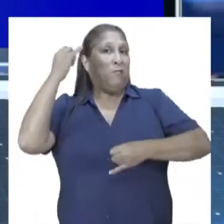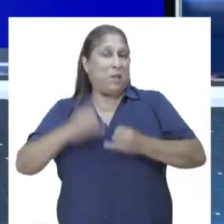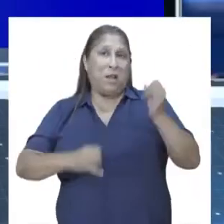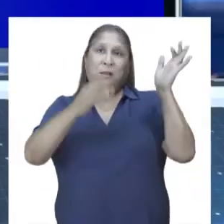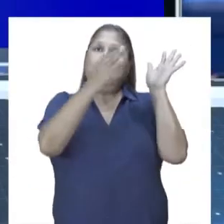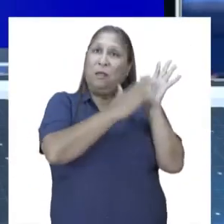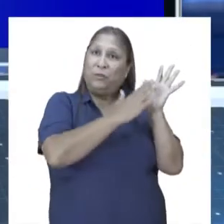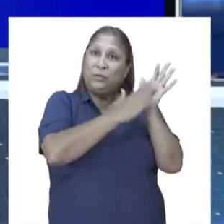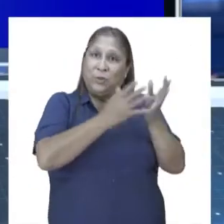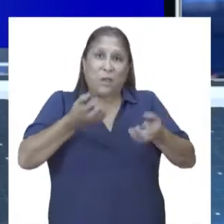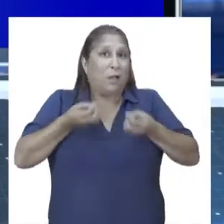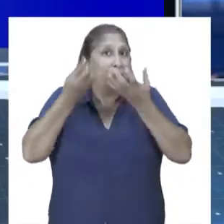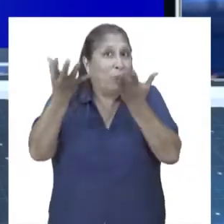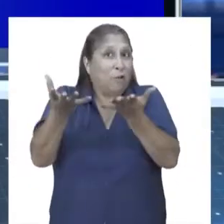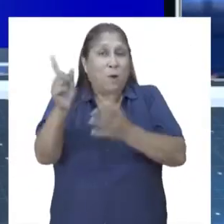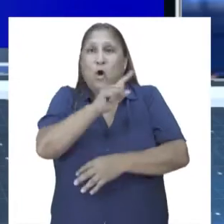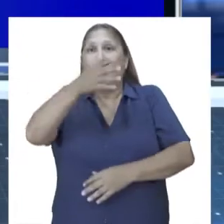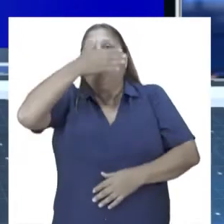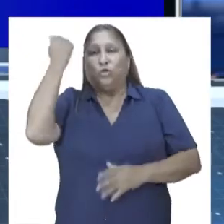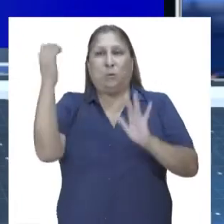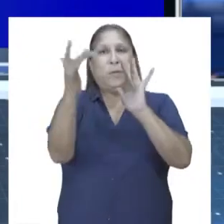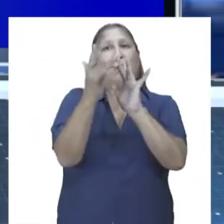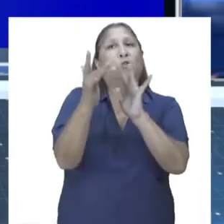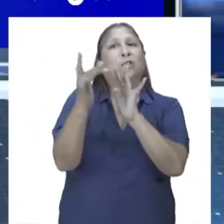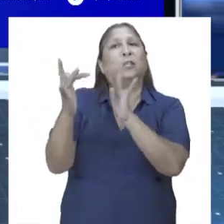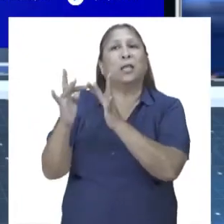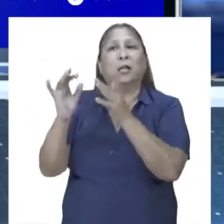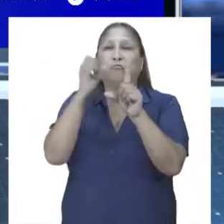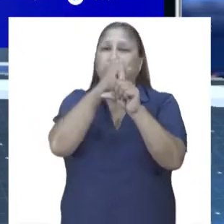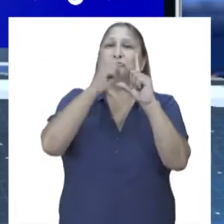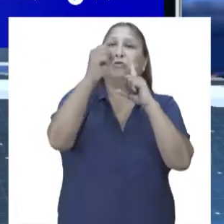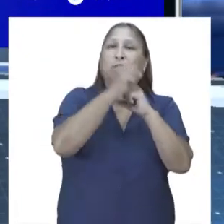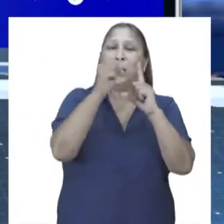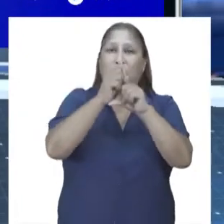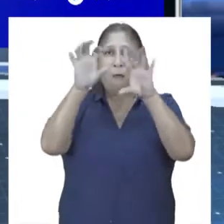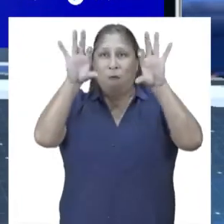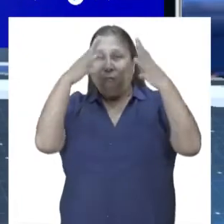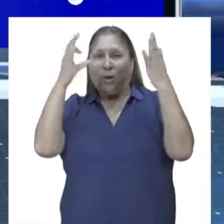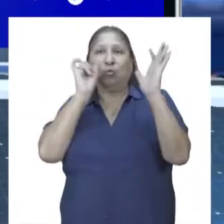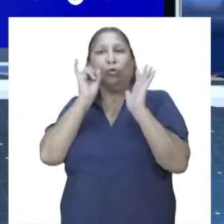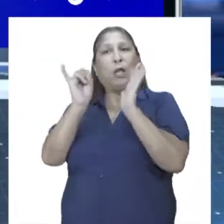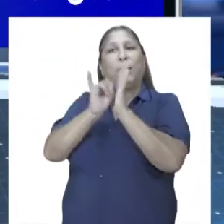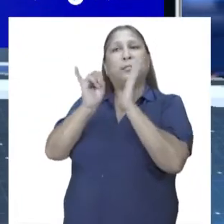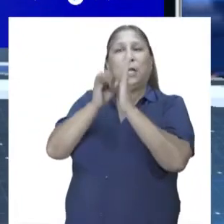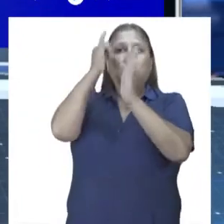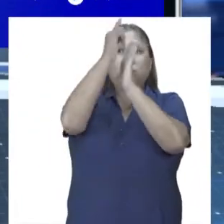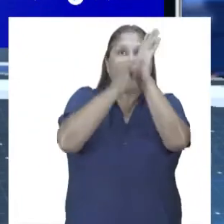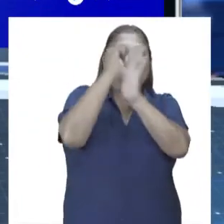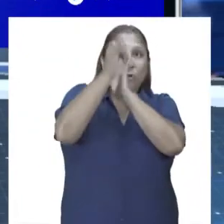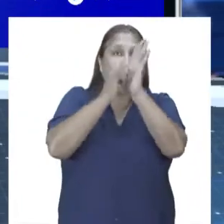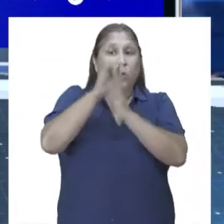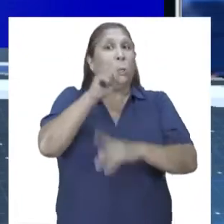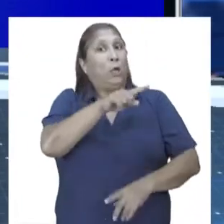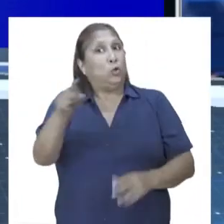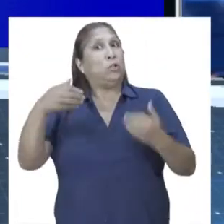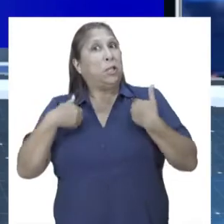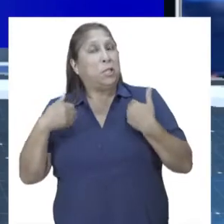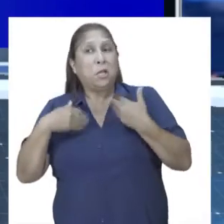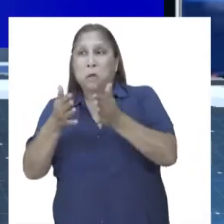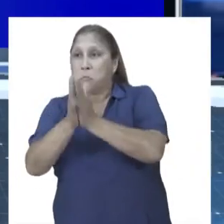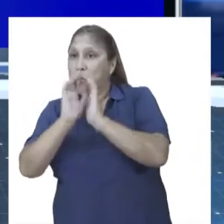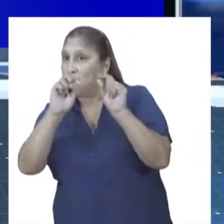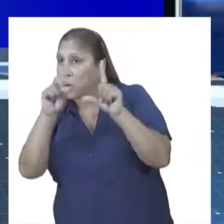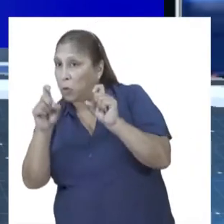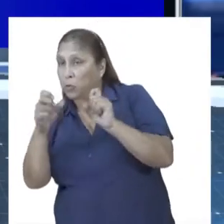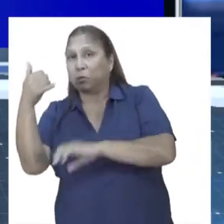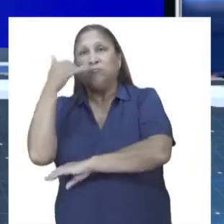Defensoría Informa. No se olvide de sintonizarnos a través de nuestras redes sociales, Facebook, Instagram y canal de YouTube. Y si tiene alguna consulta